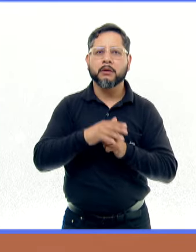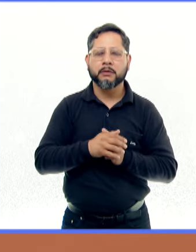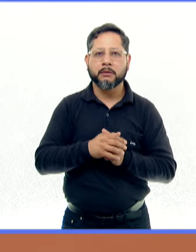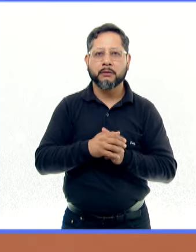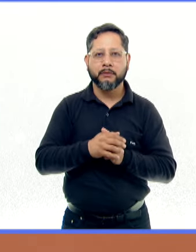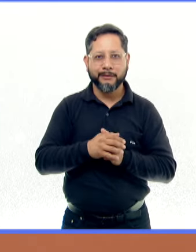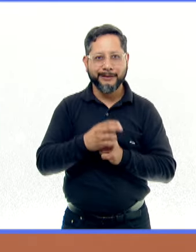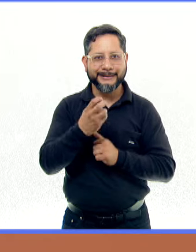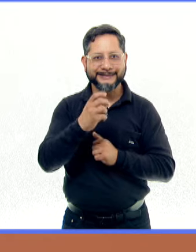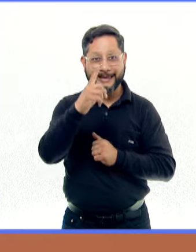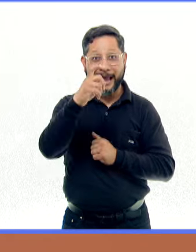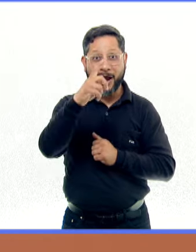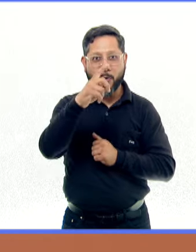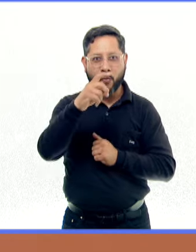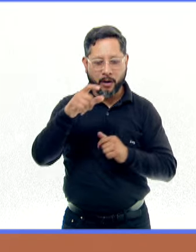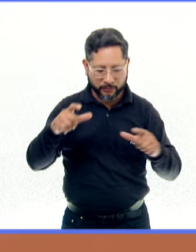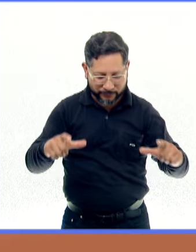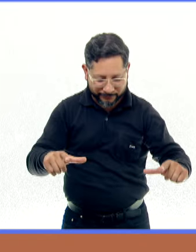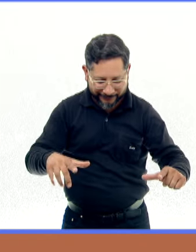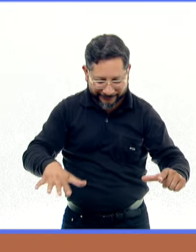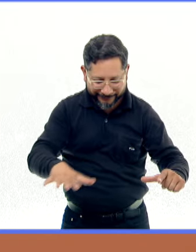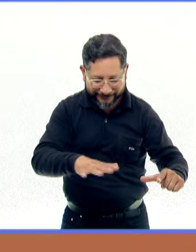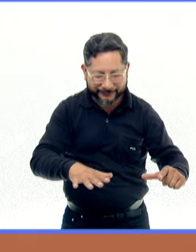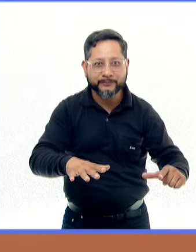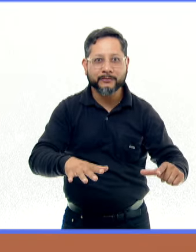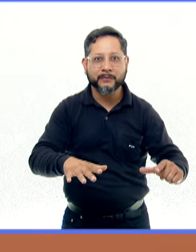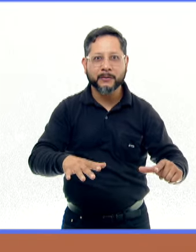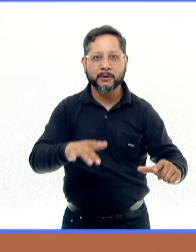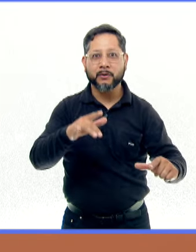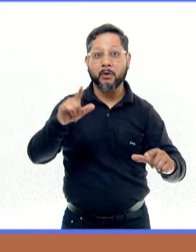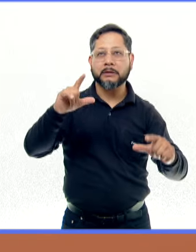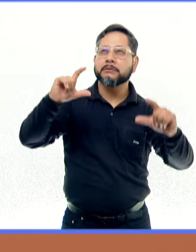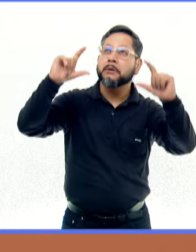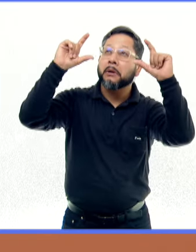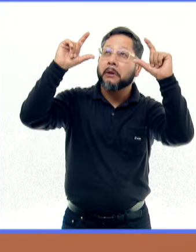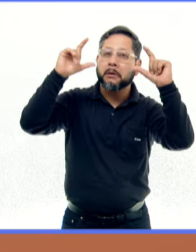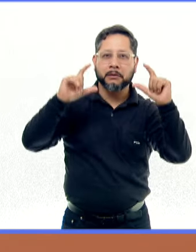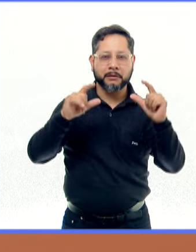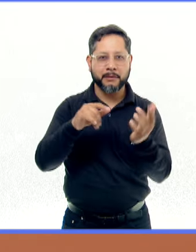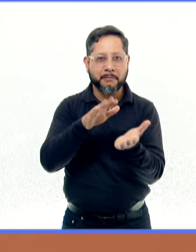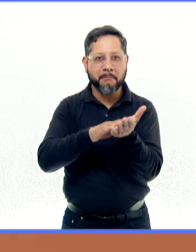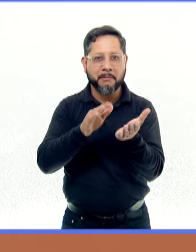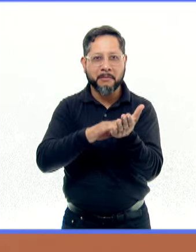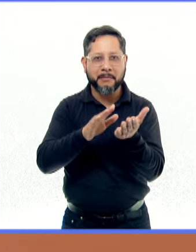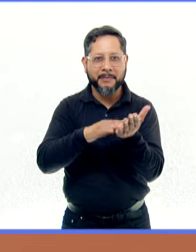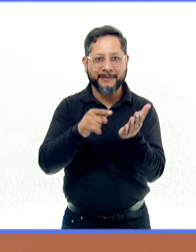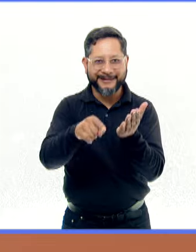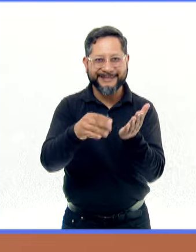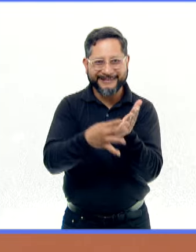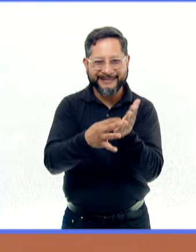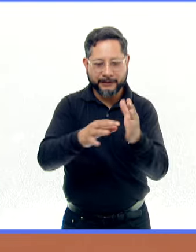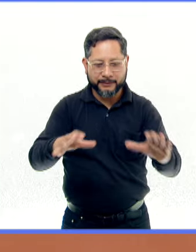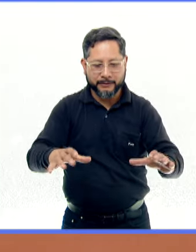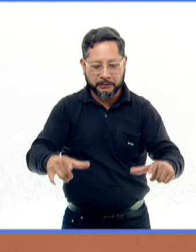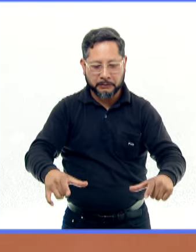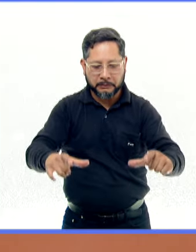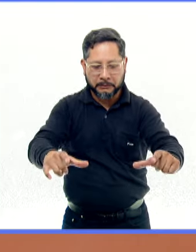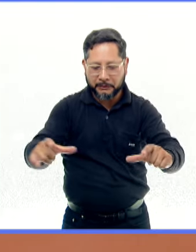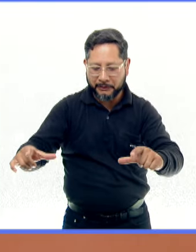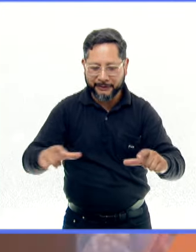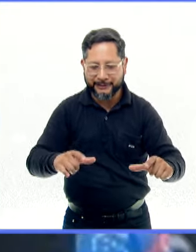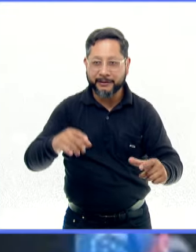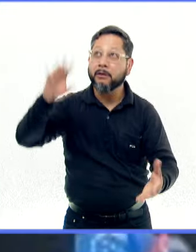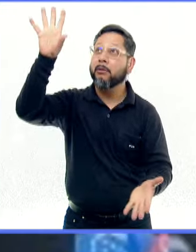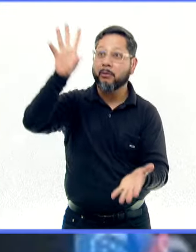el agua como espejo de proyección, cristales de vidrio oscuro, papel aluminio, discos compactos o negativos de